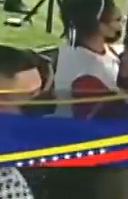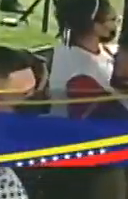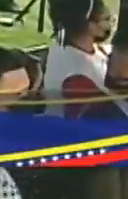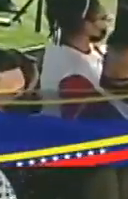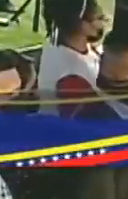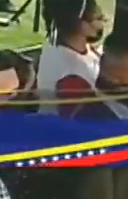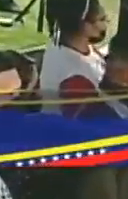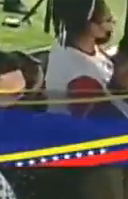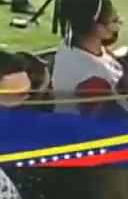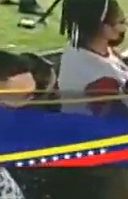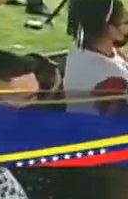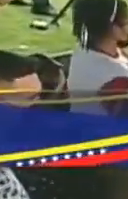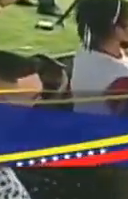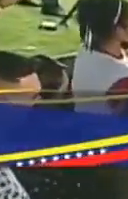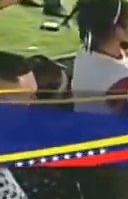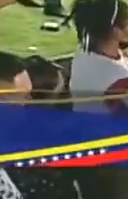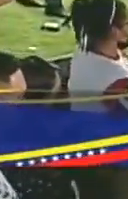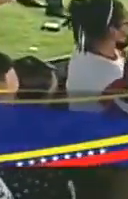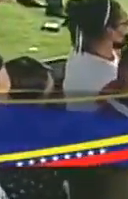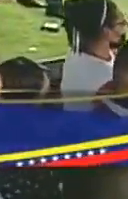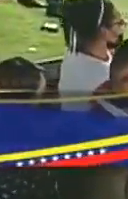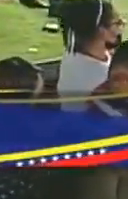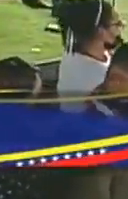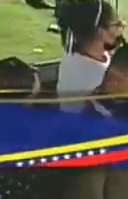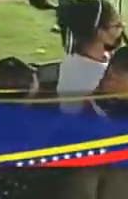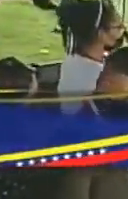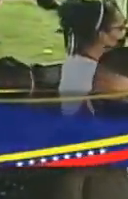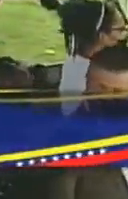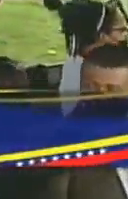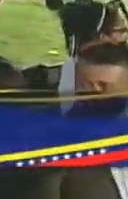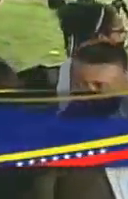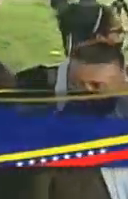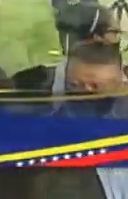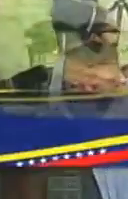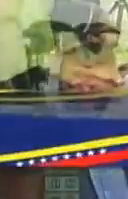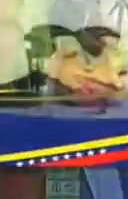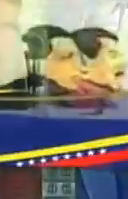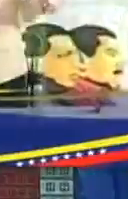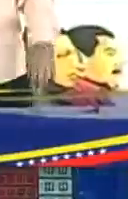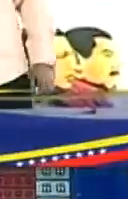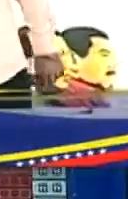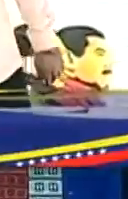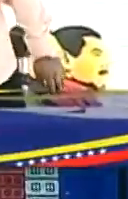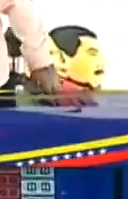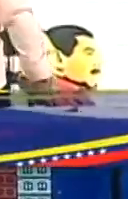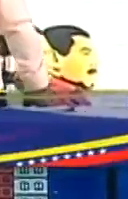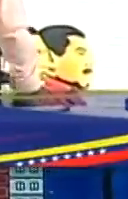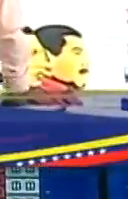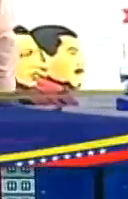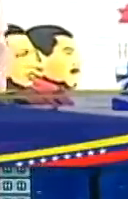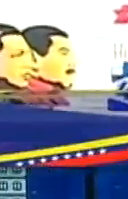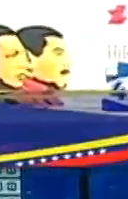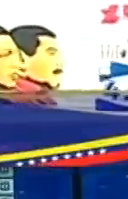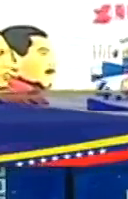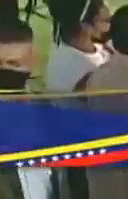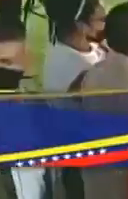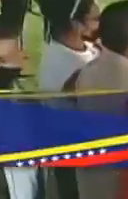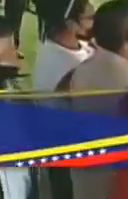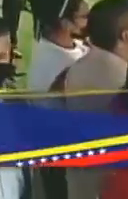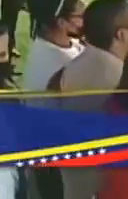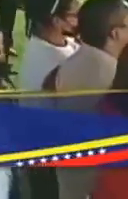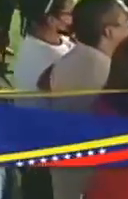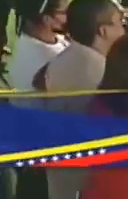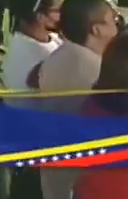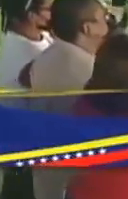política que dignifica al pueblo venezolano y que hoy se hace evidente. A diferencia de muchos pueblos del mundo, el gobierno de la